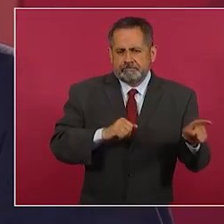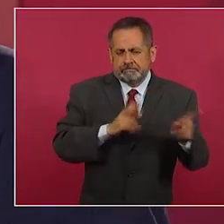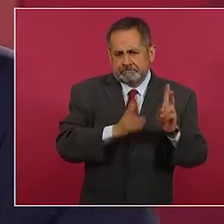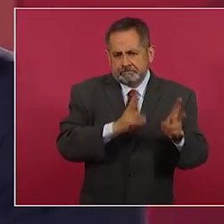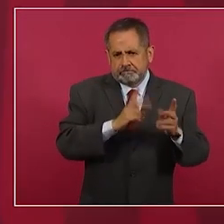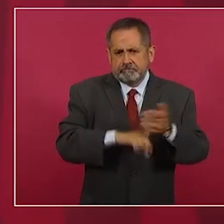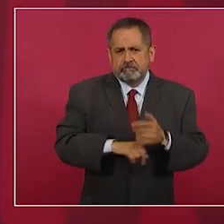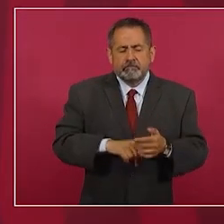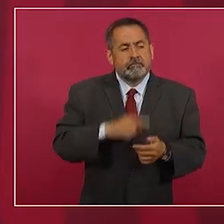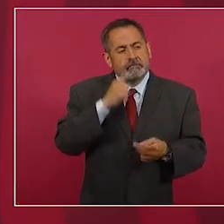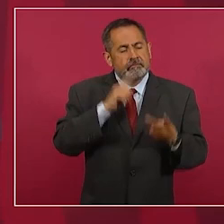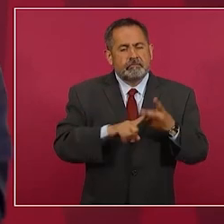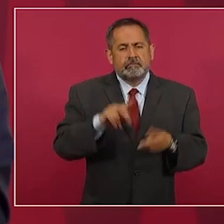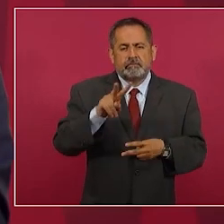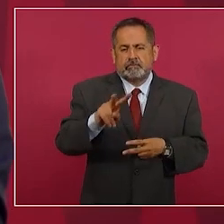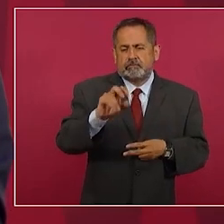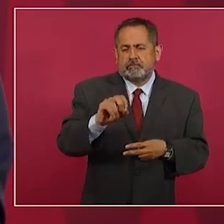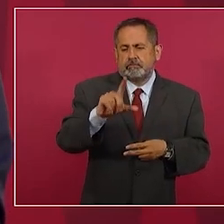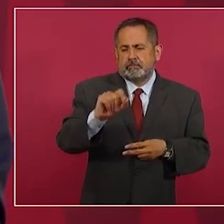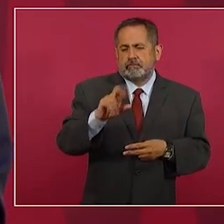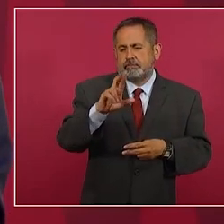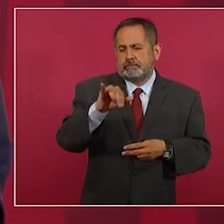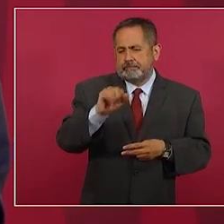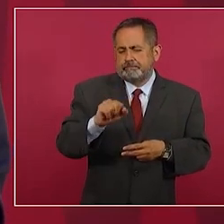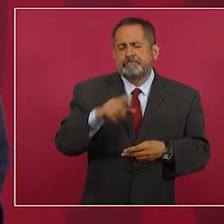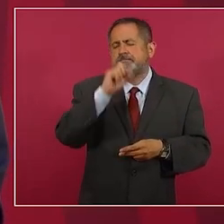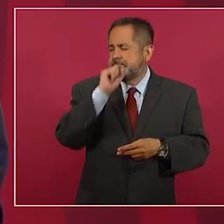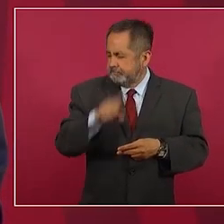y a Volari también